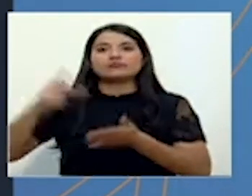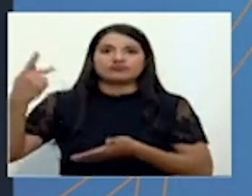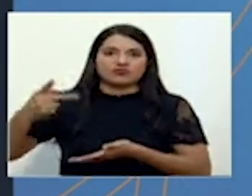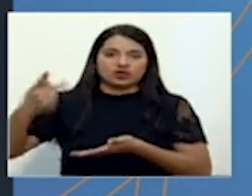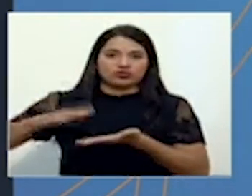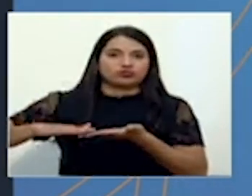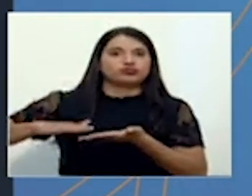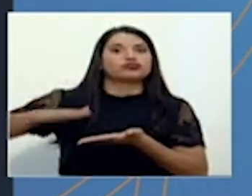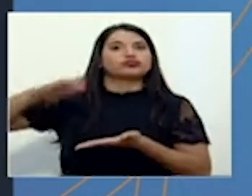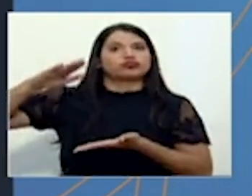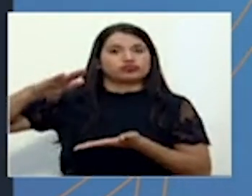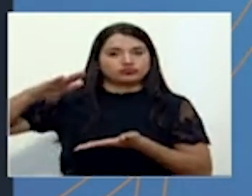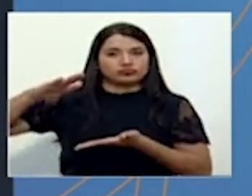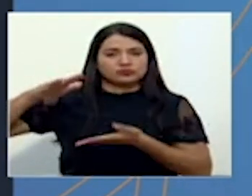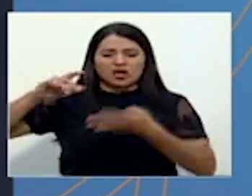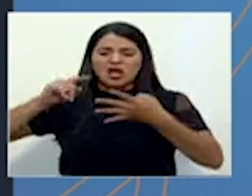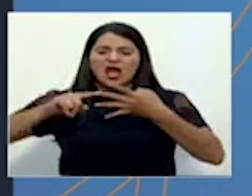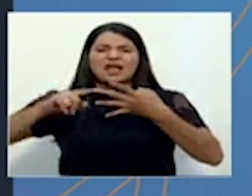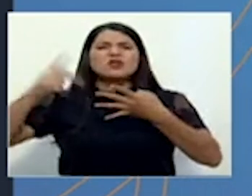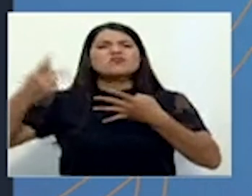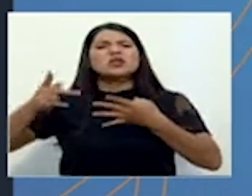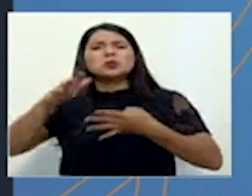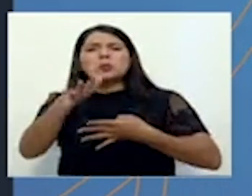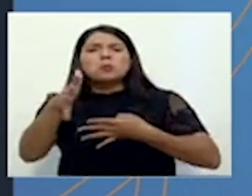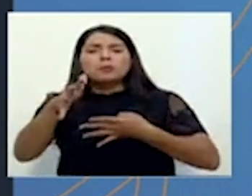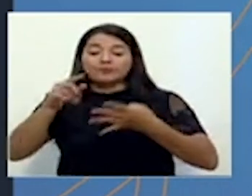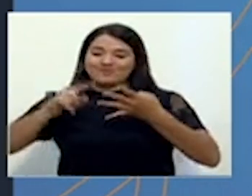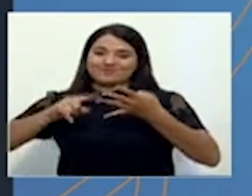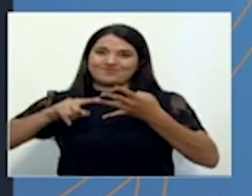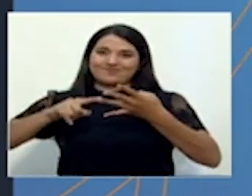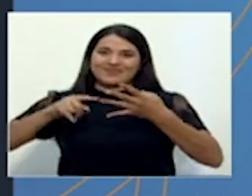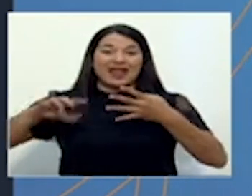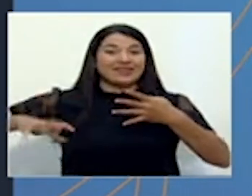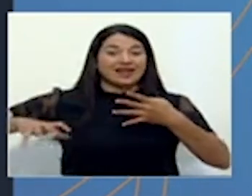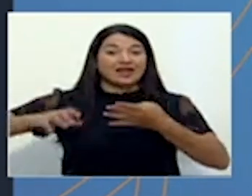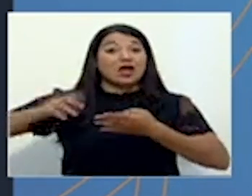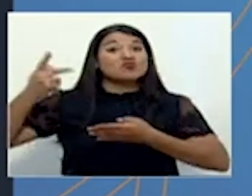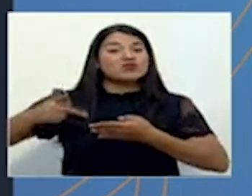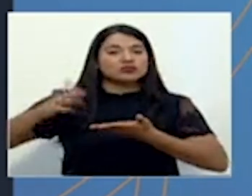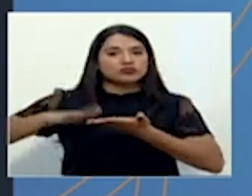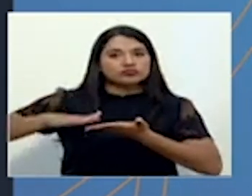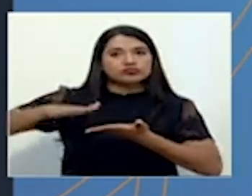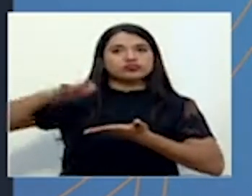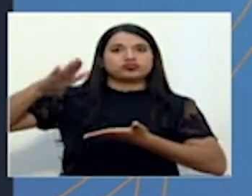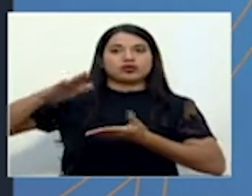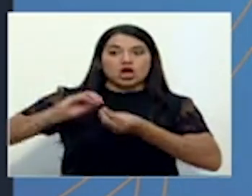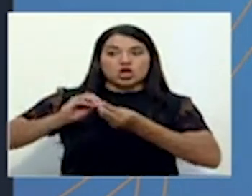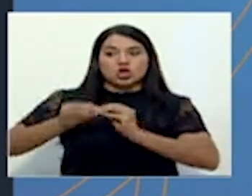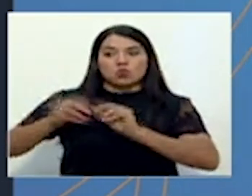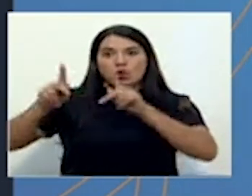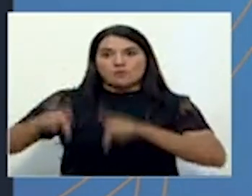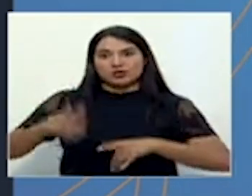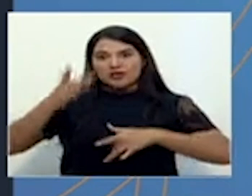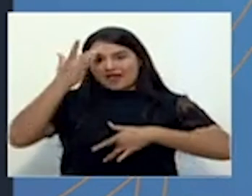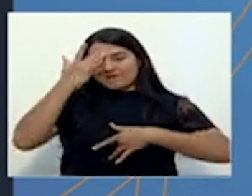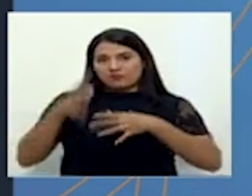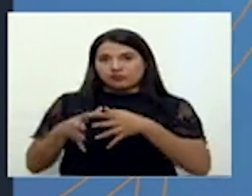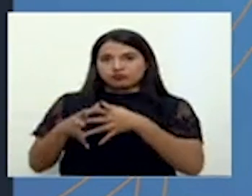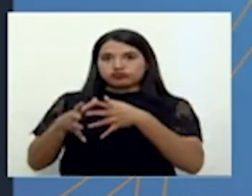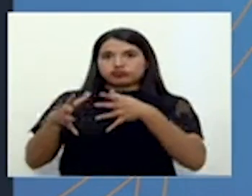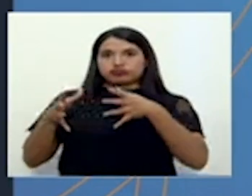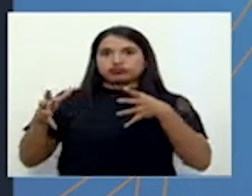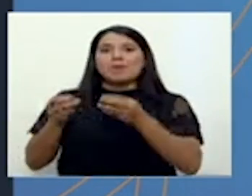donde los números y los casos se incrementan aceleradamente, hay una ocupación hospitalaria alta,